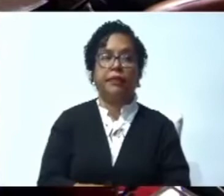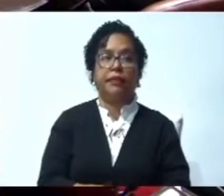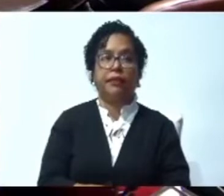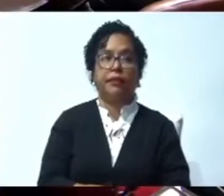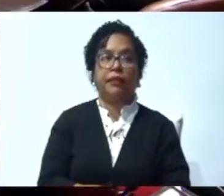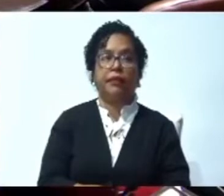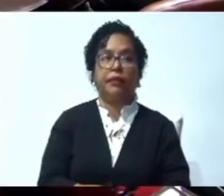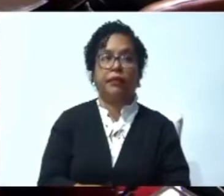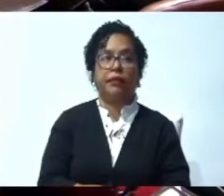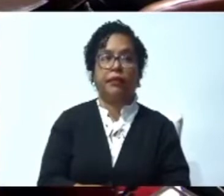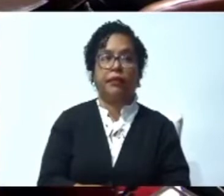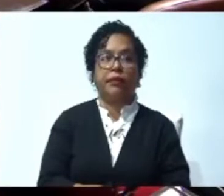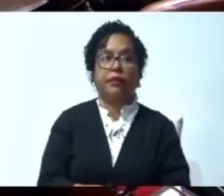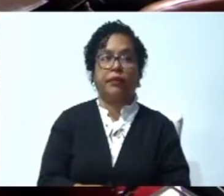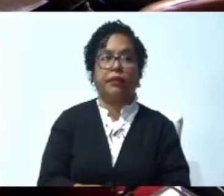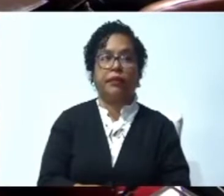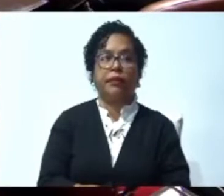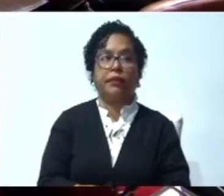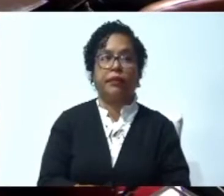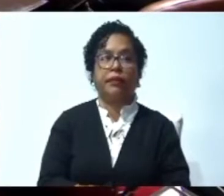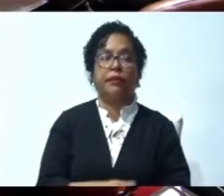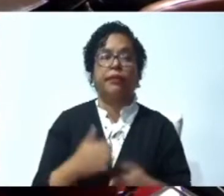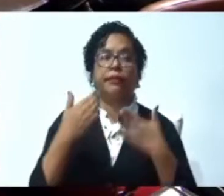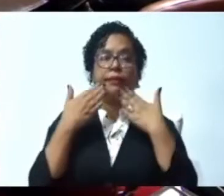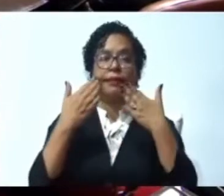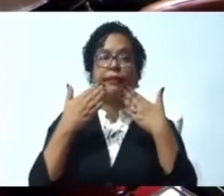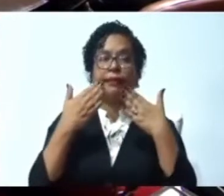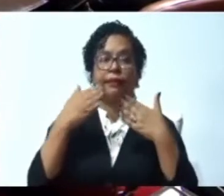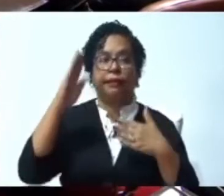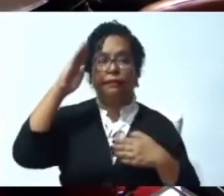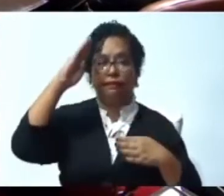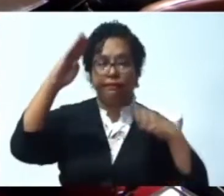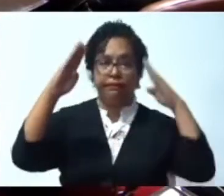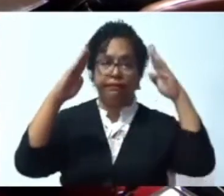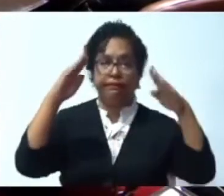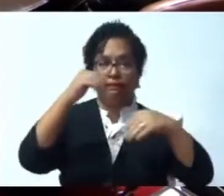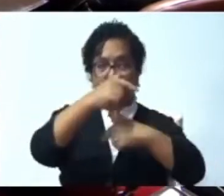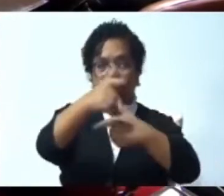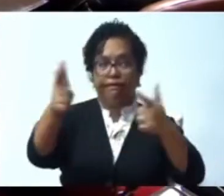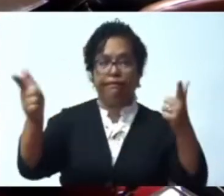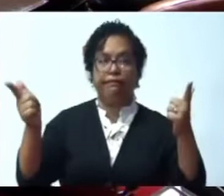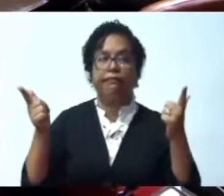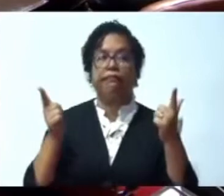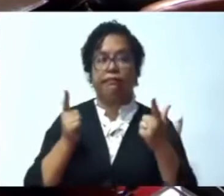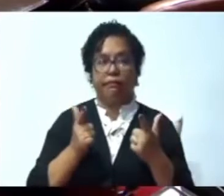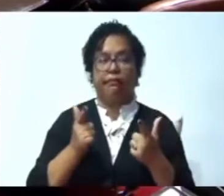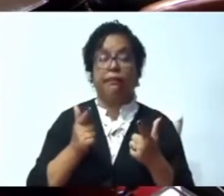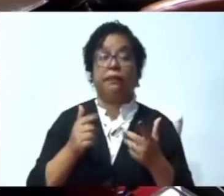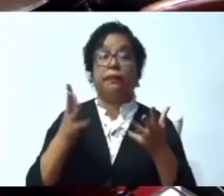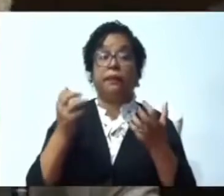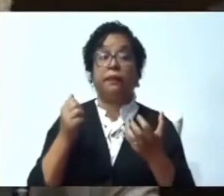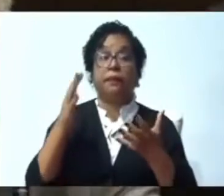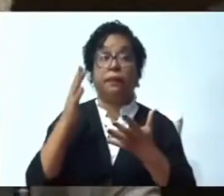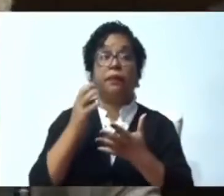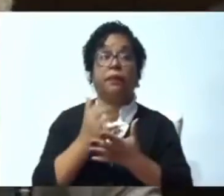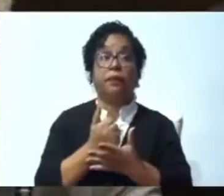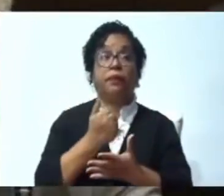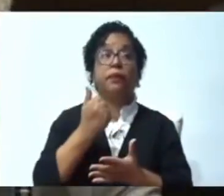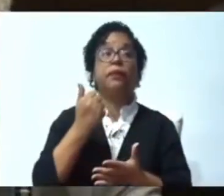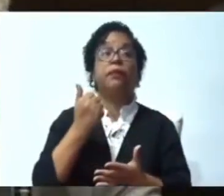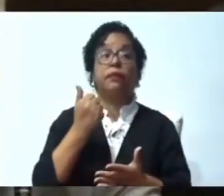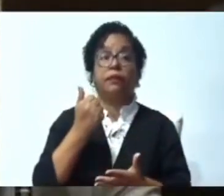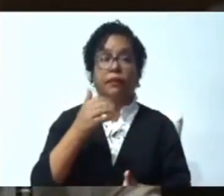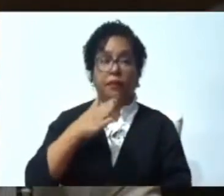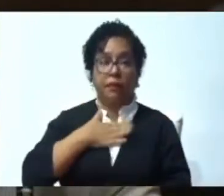para los diputados y para la diputada y para el equipo de apoyo Quiero aprovechar esta oportunidad de este